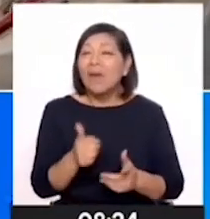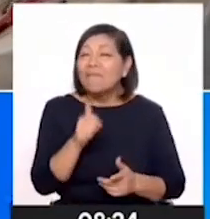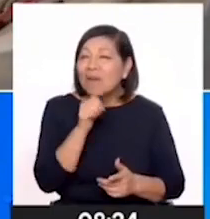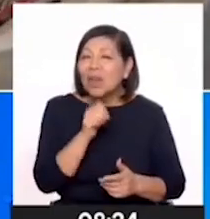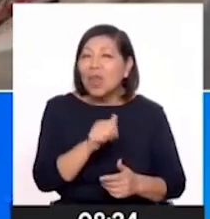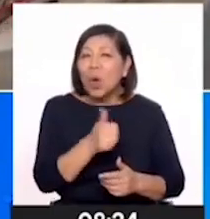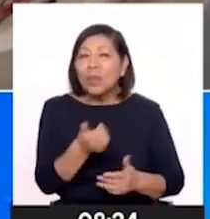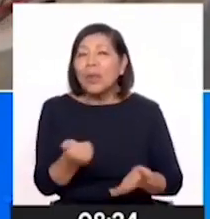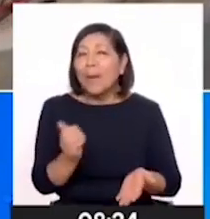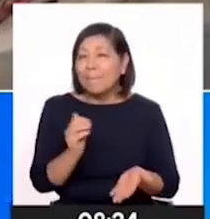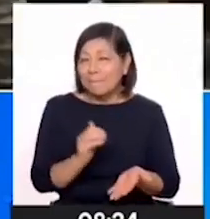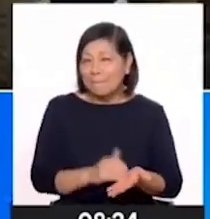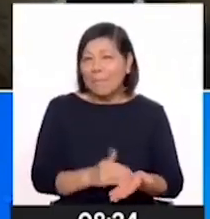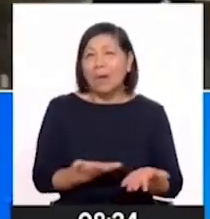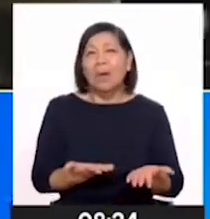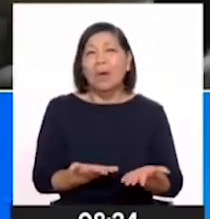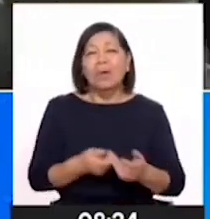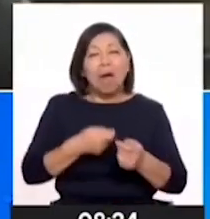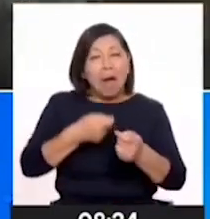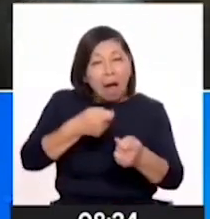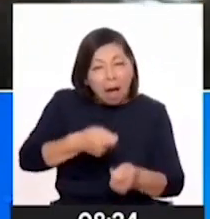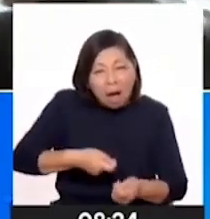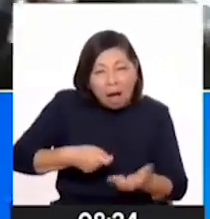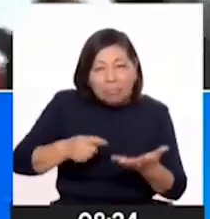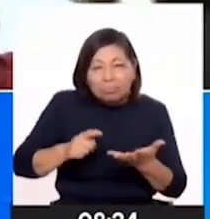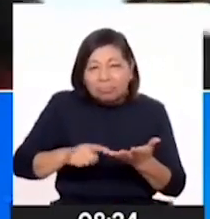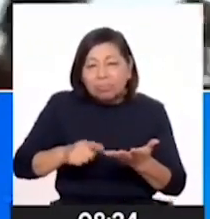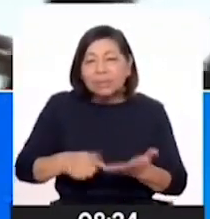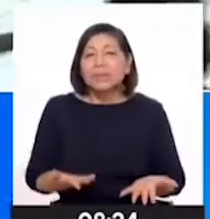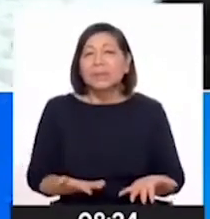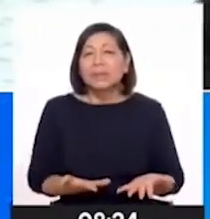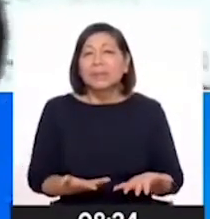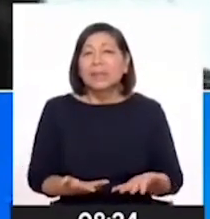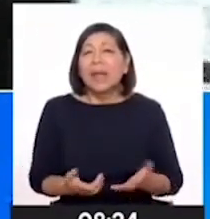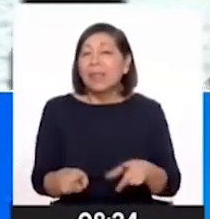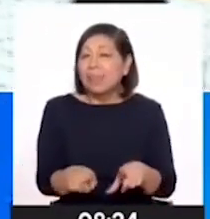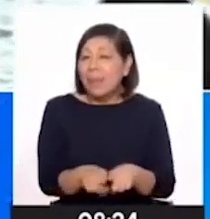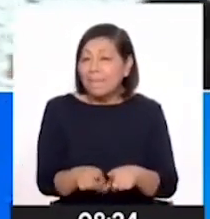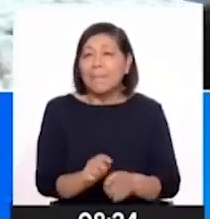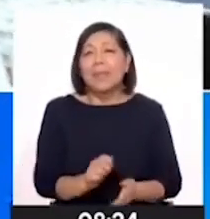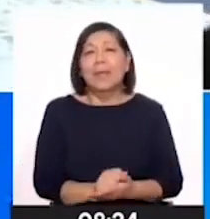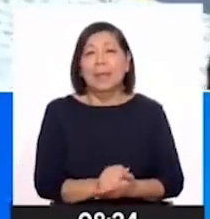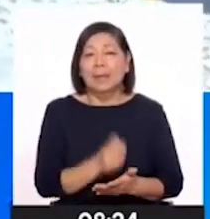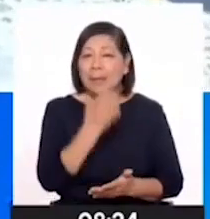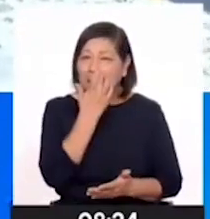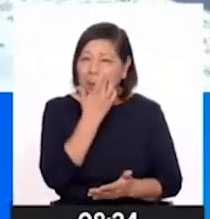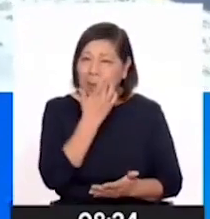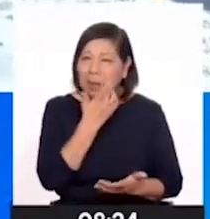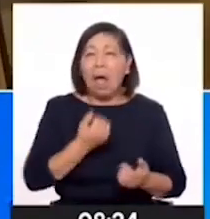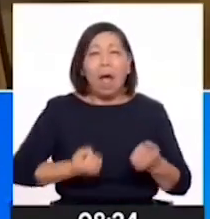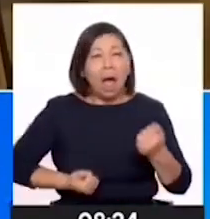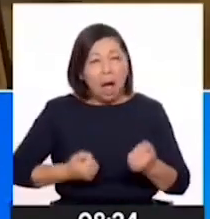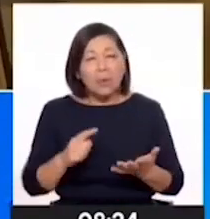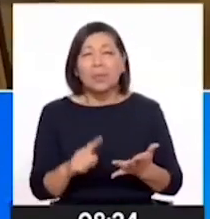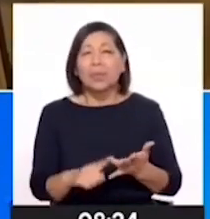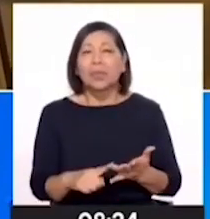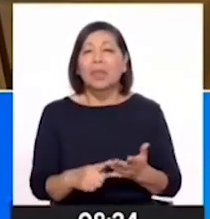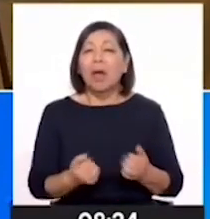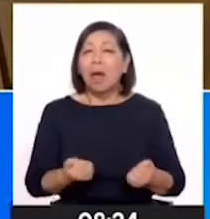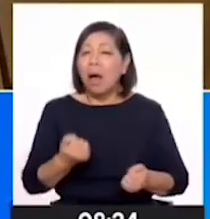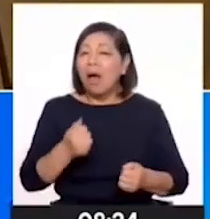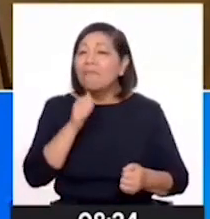hay otros más en el tema de agricultura, en lo que corresponde también a transporte, de